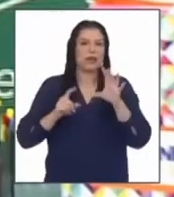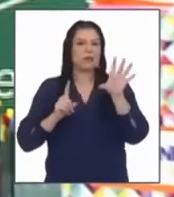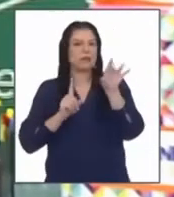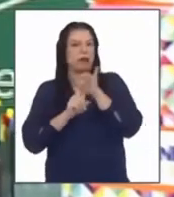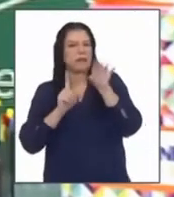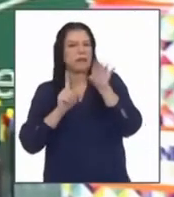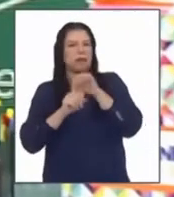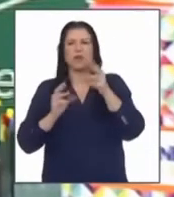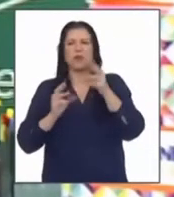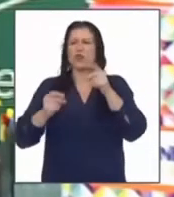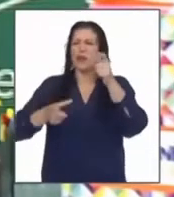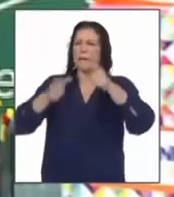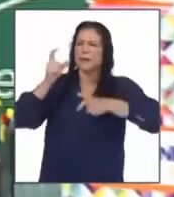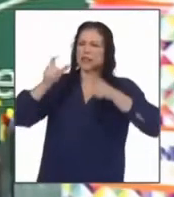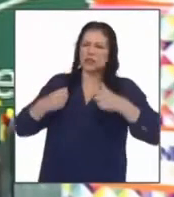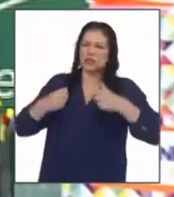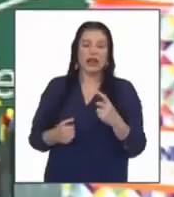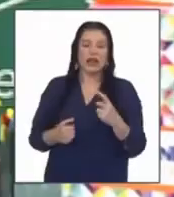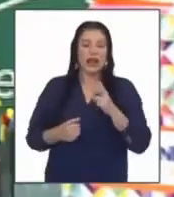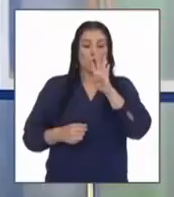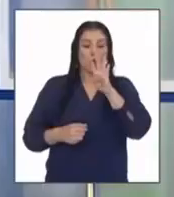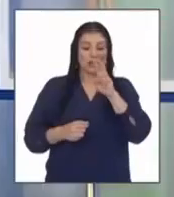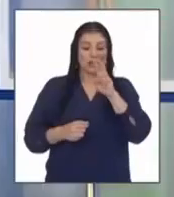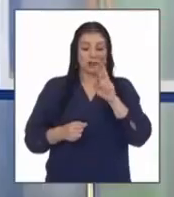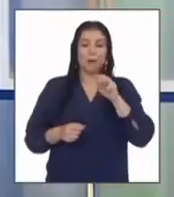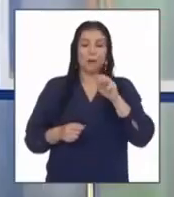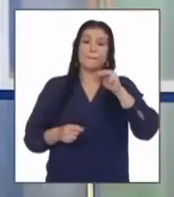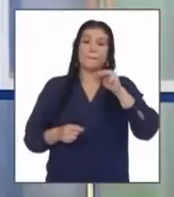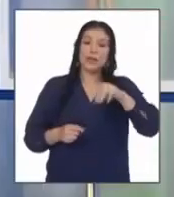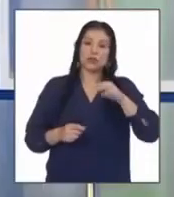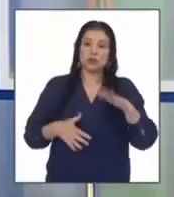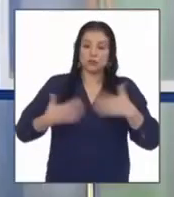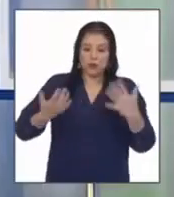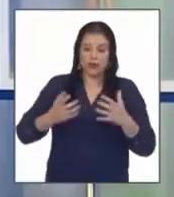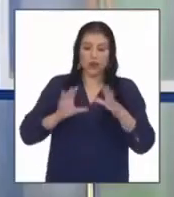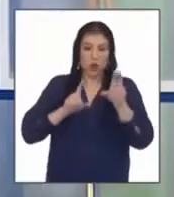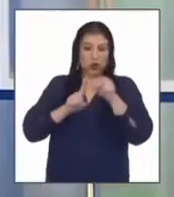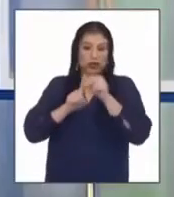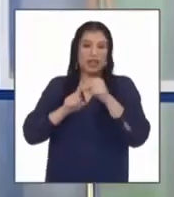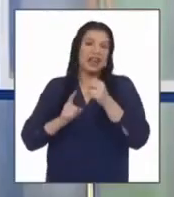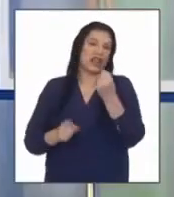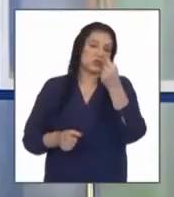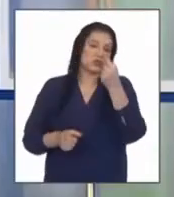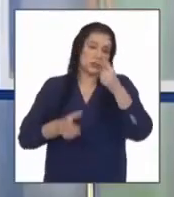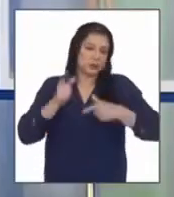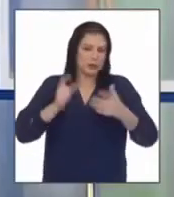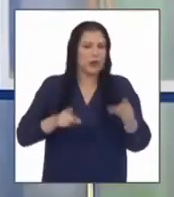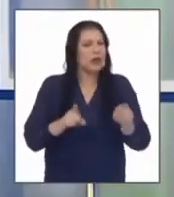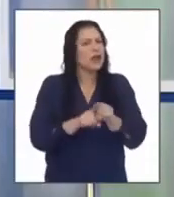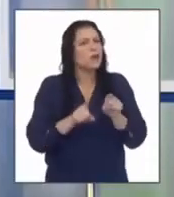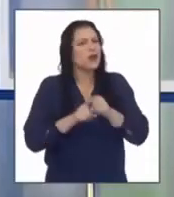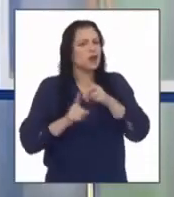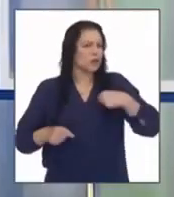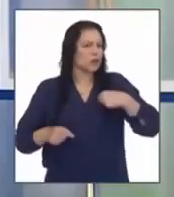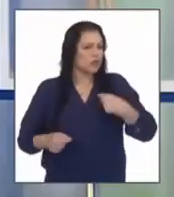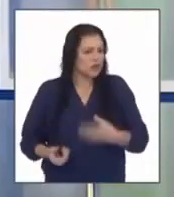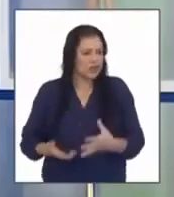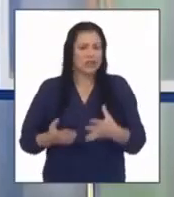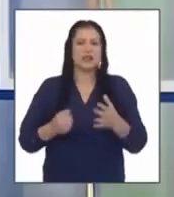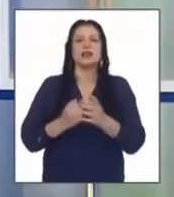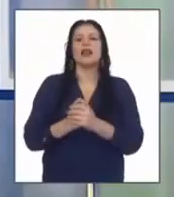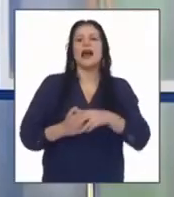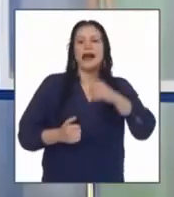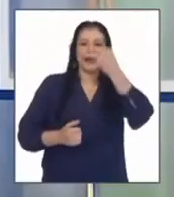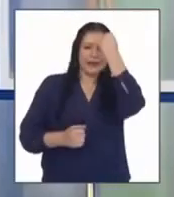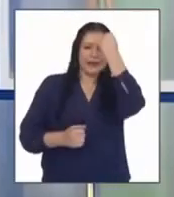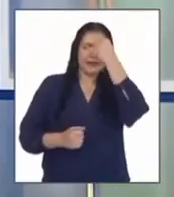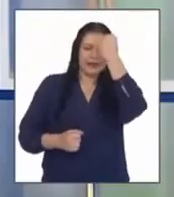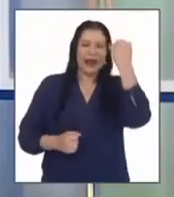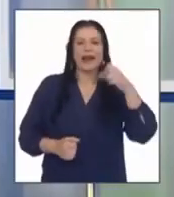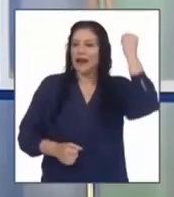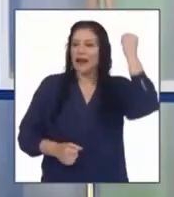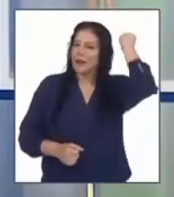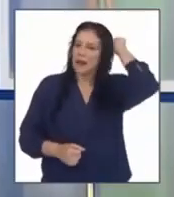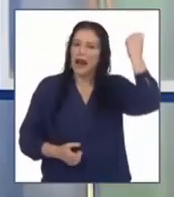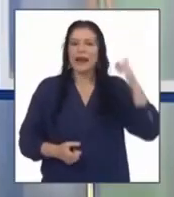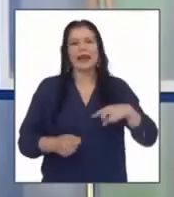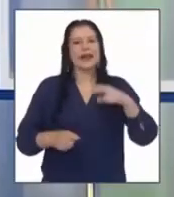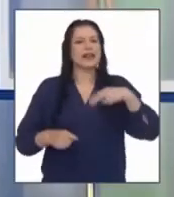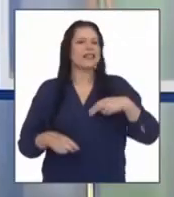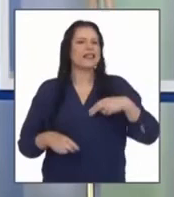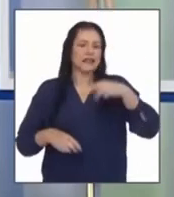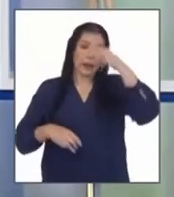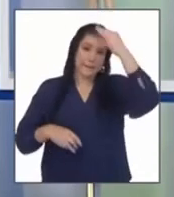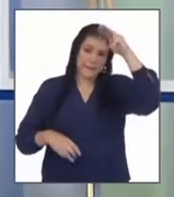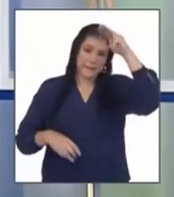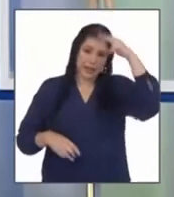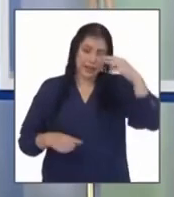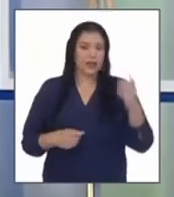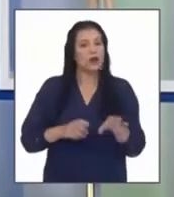docenas de personas en un radio de 4 metros por eso países como china italia austria bélgica alemania argentina y